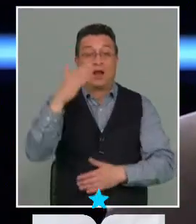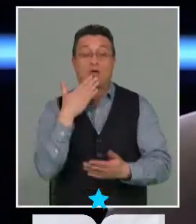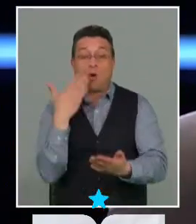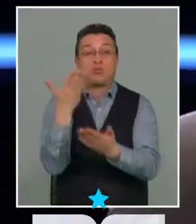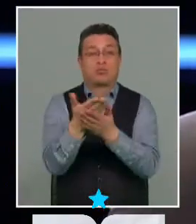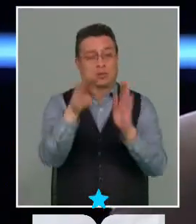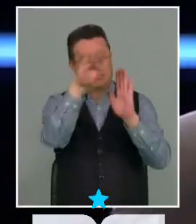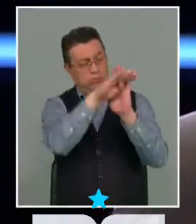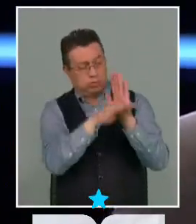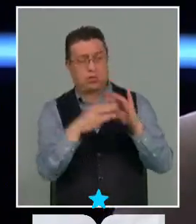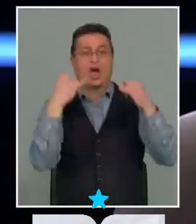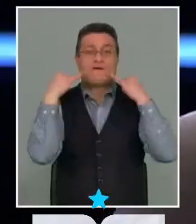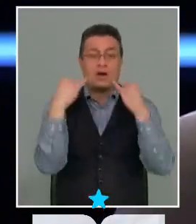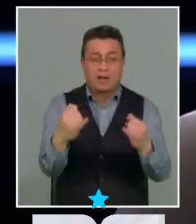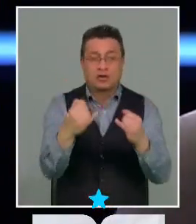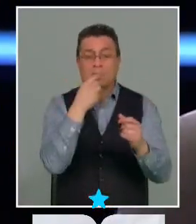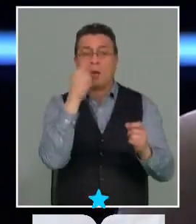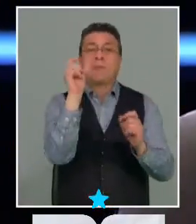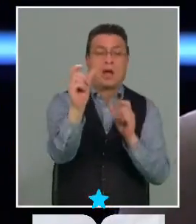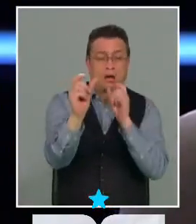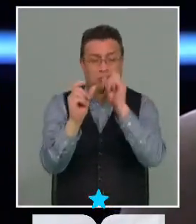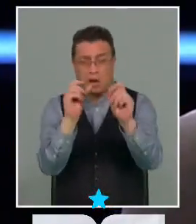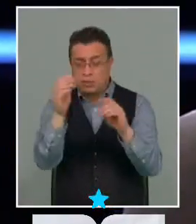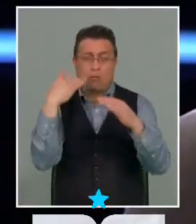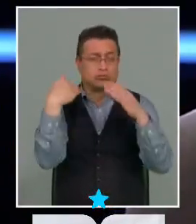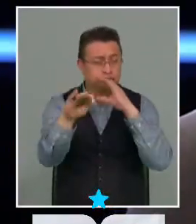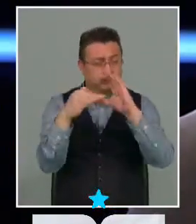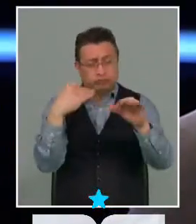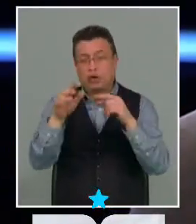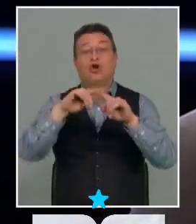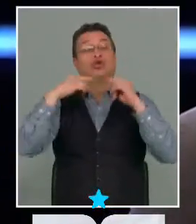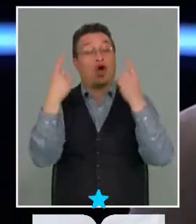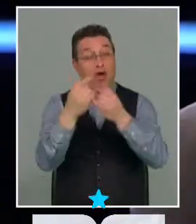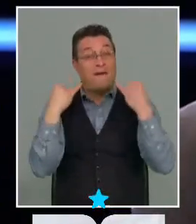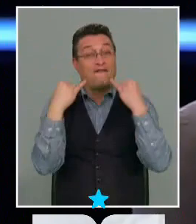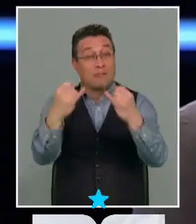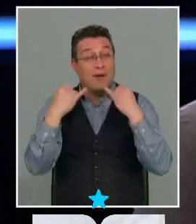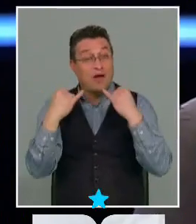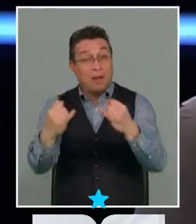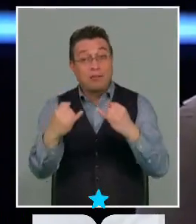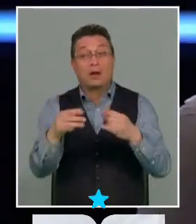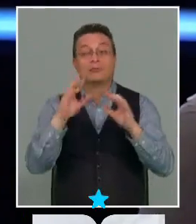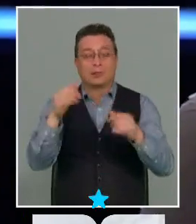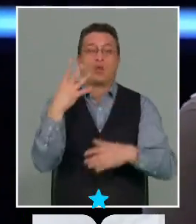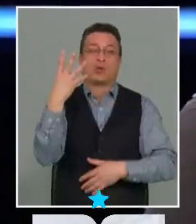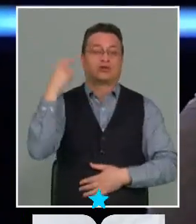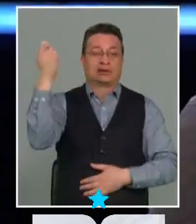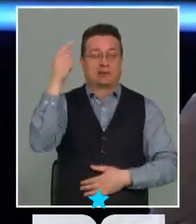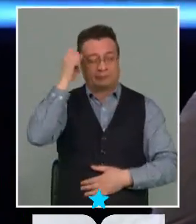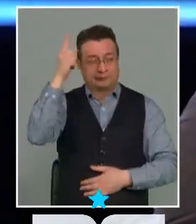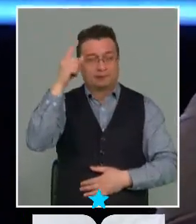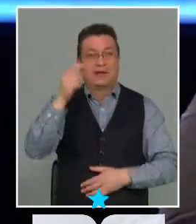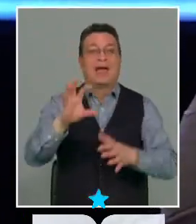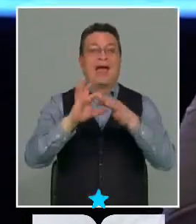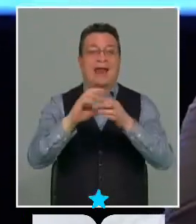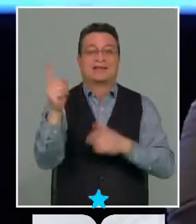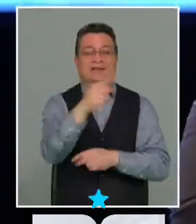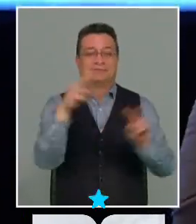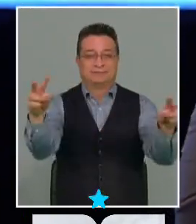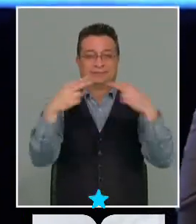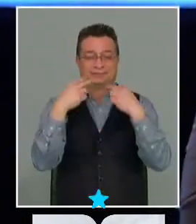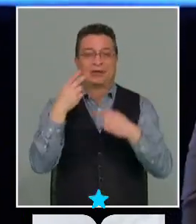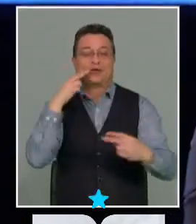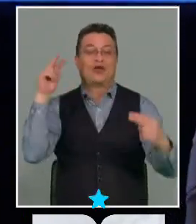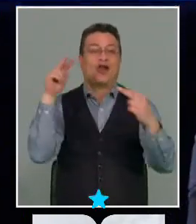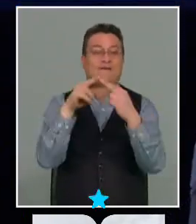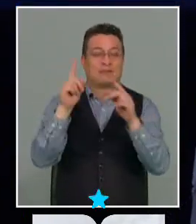contenidos la información las cápsulas también donde vamos contando informando para llegar al 4 de septiembre muchísimas gracias por acompañarnos nos vemos